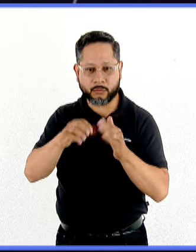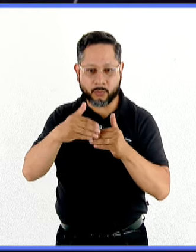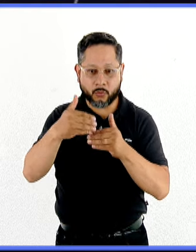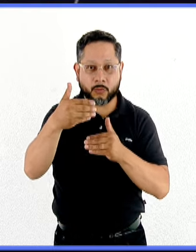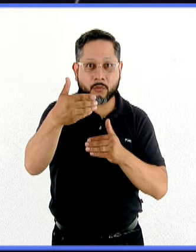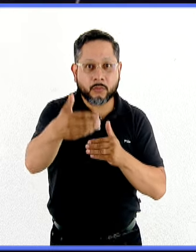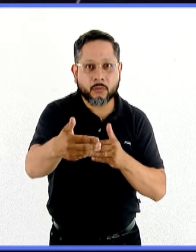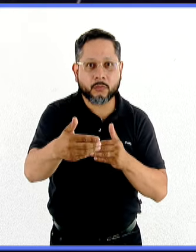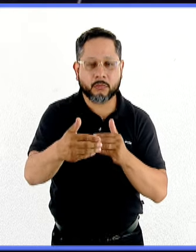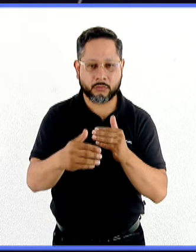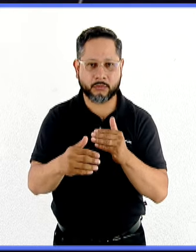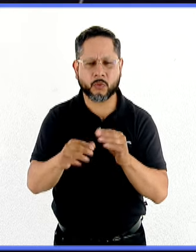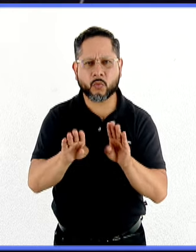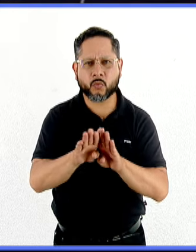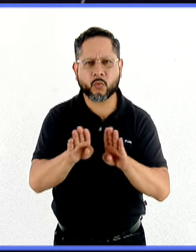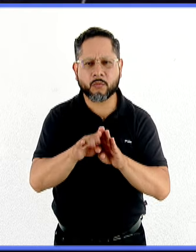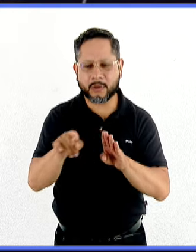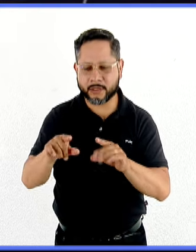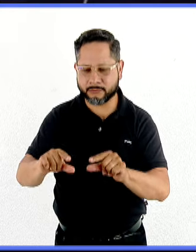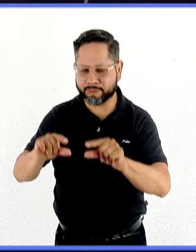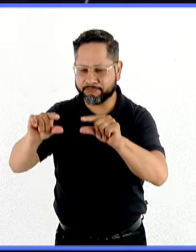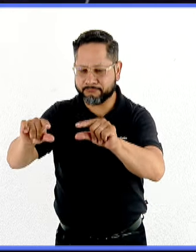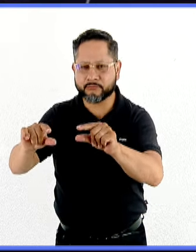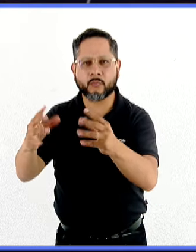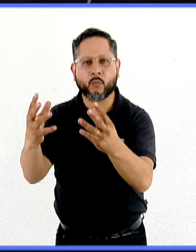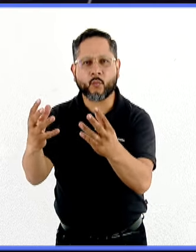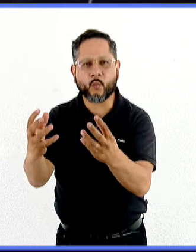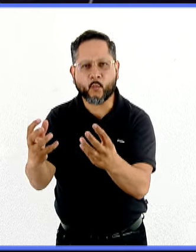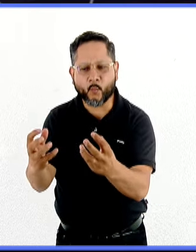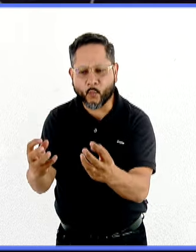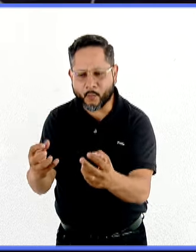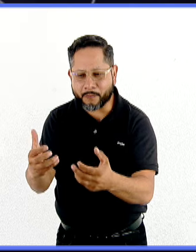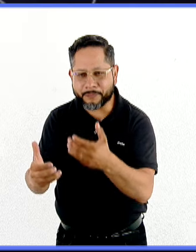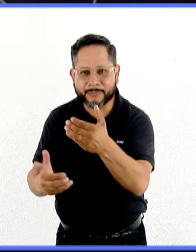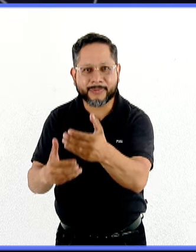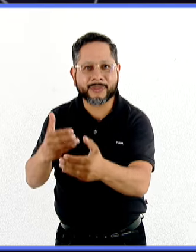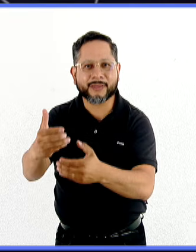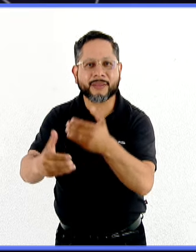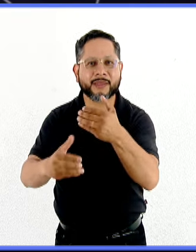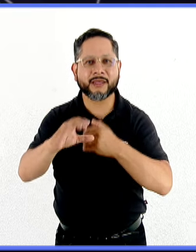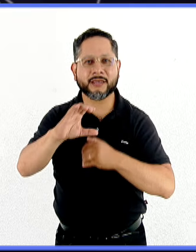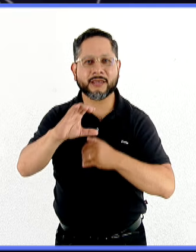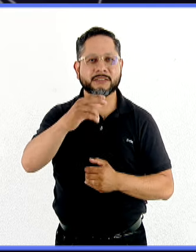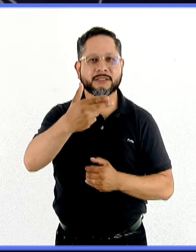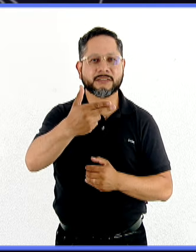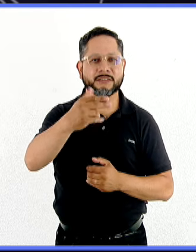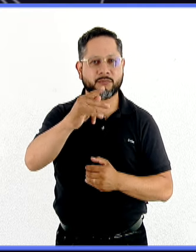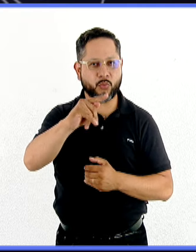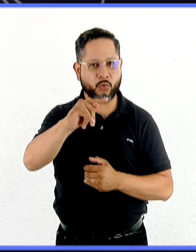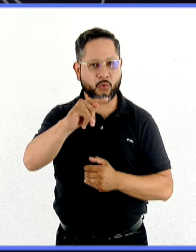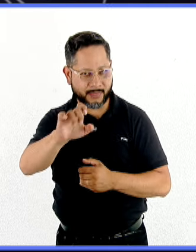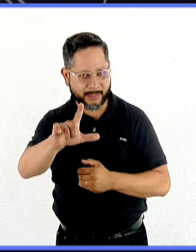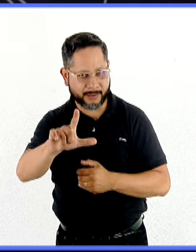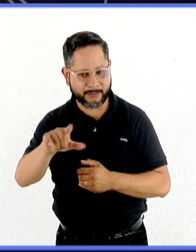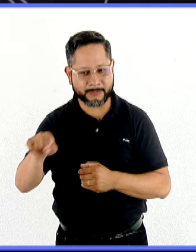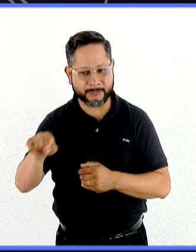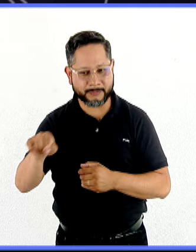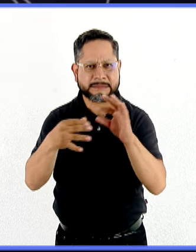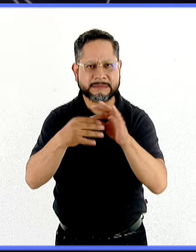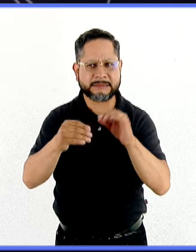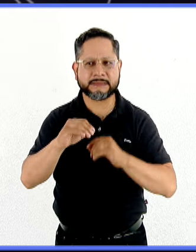la producción total se destina al secado, proceso tras el cual se le conoce como chile chipotle, del náhuatl